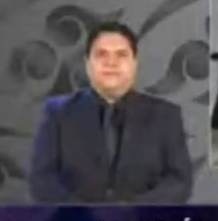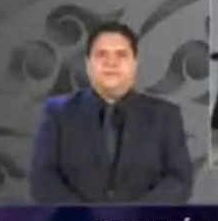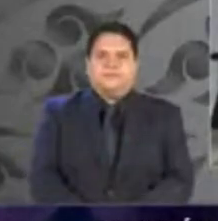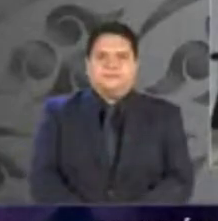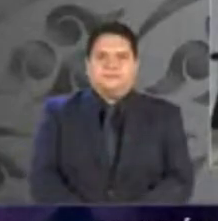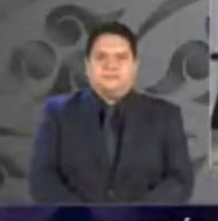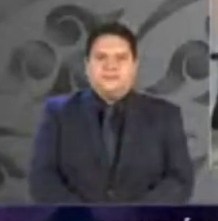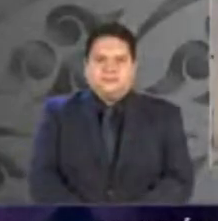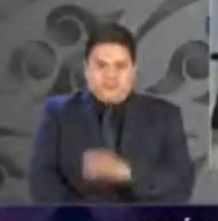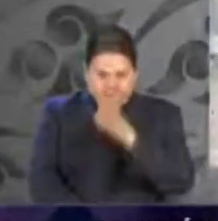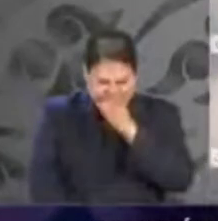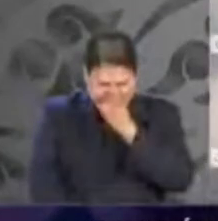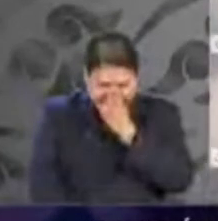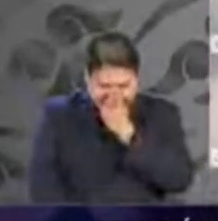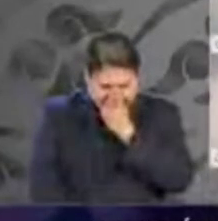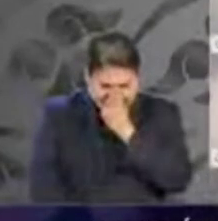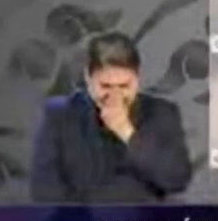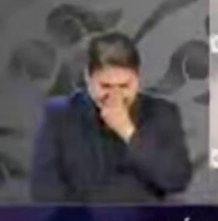presidenta. Muchas gracias.